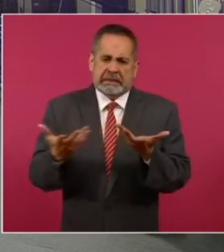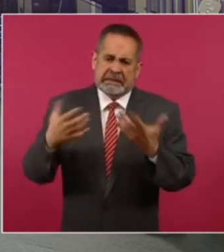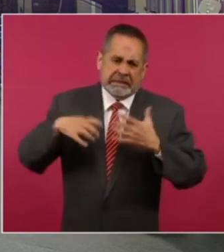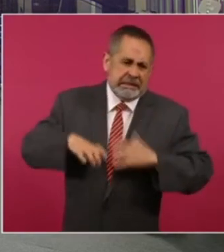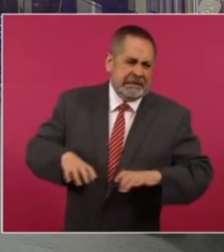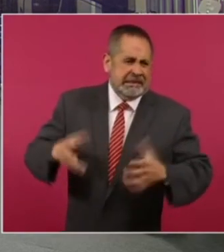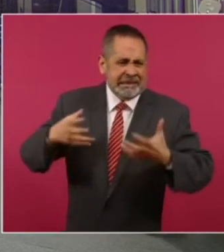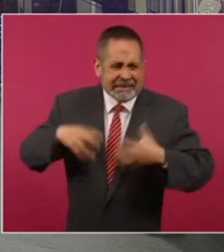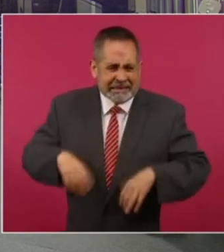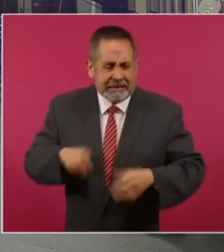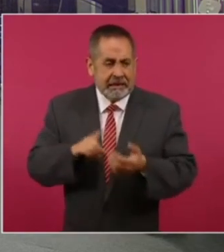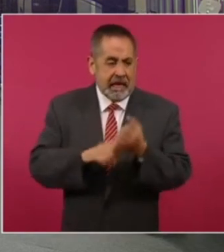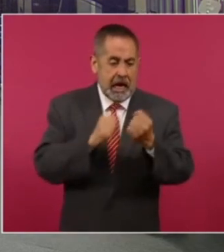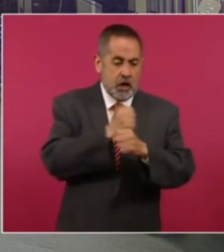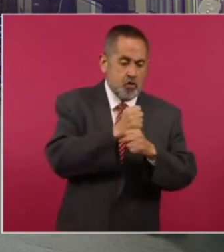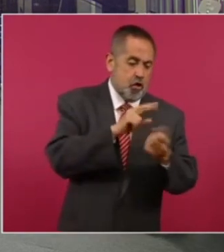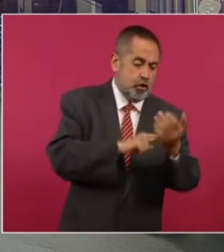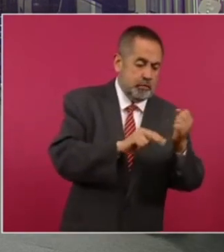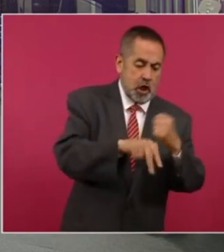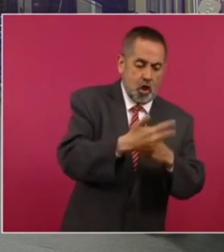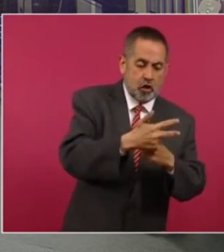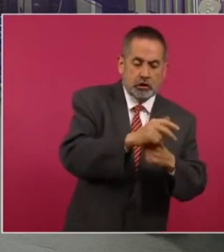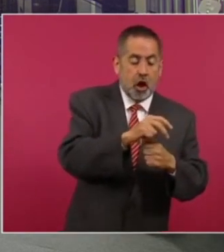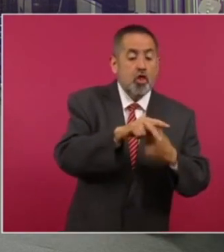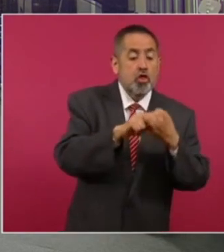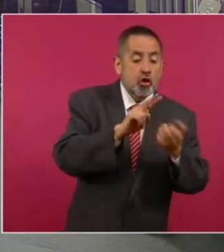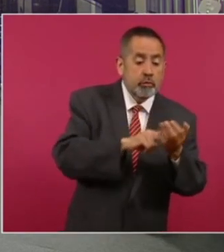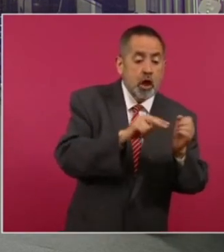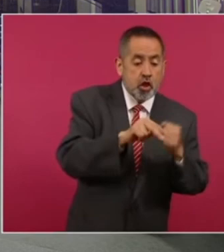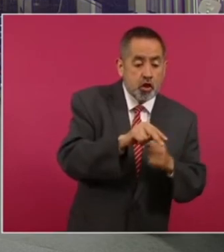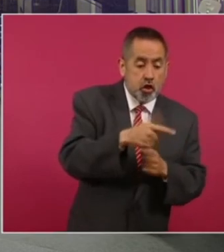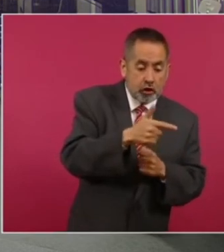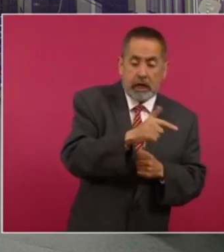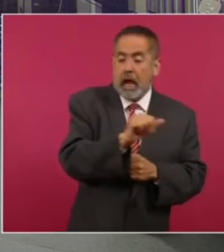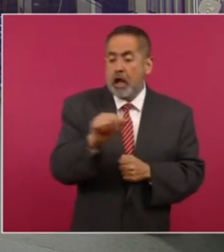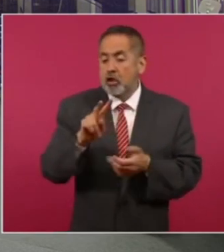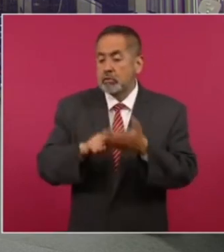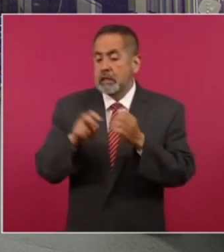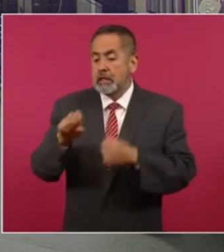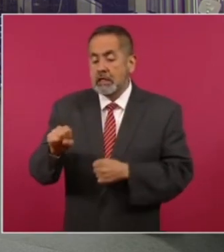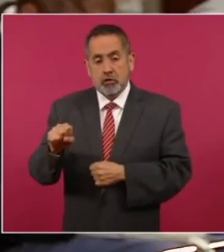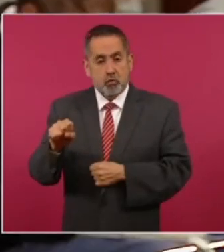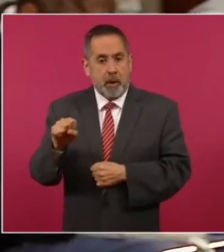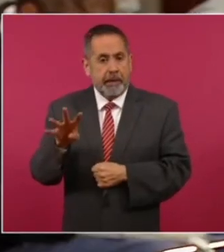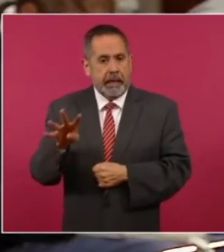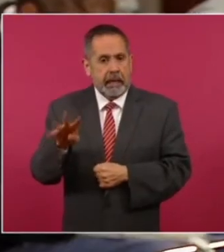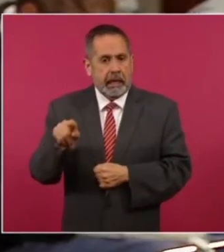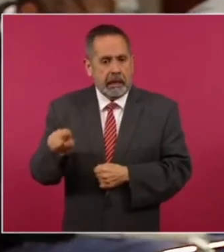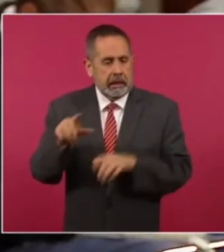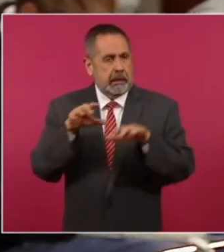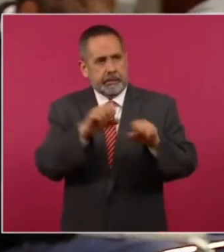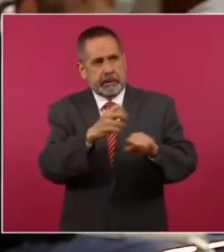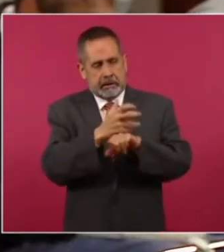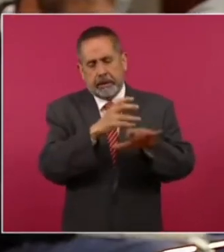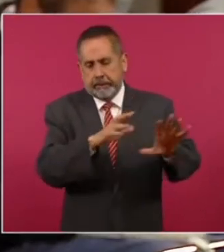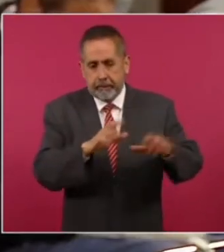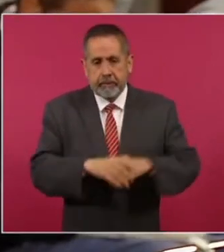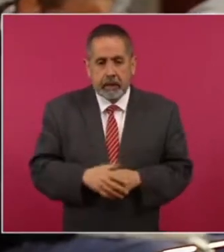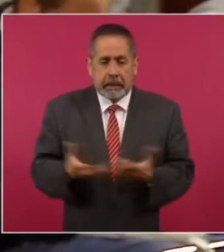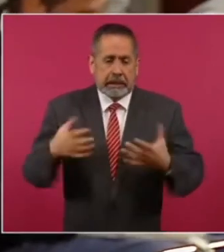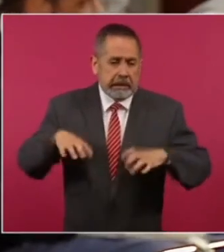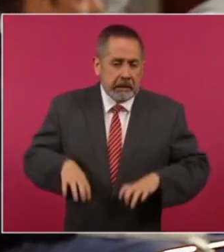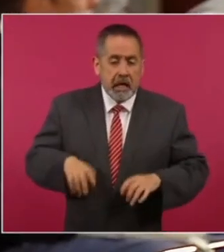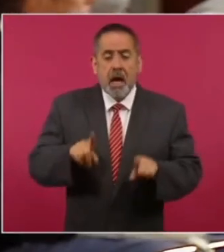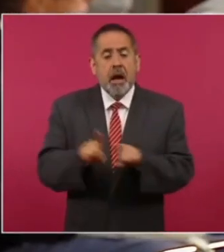entre 2012 y 2019 que fue aprendido allá en Estados Unidos y lo mismo sucede en el